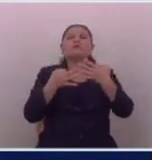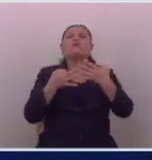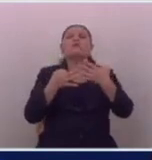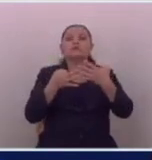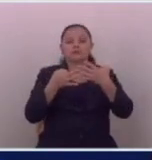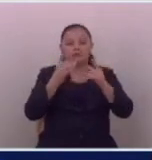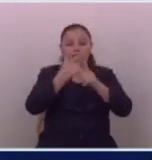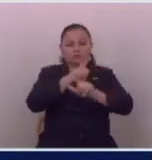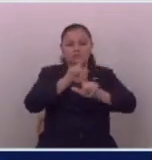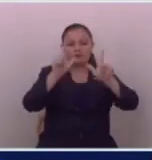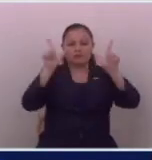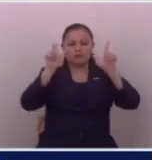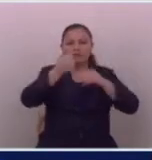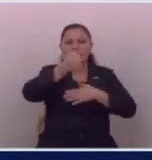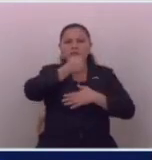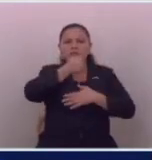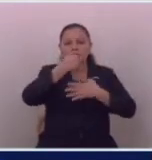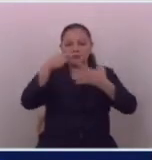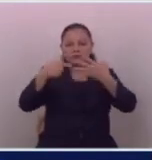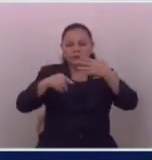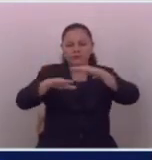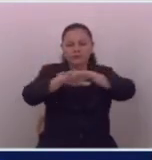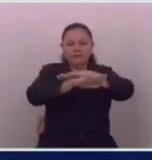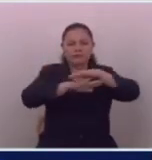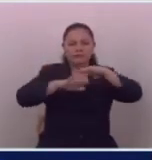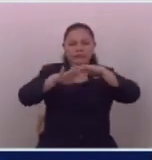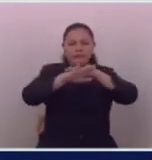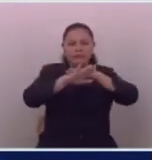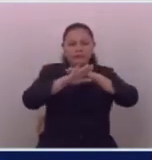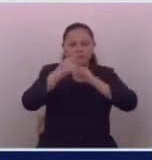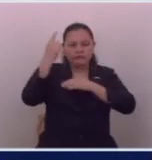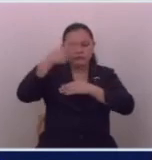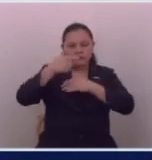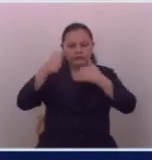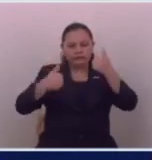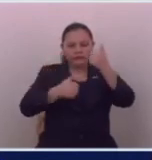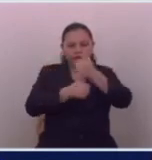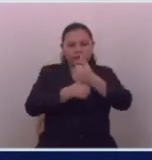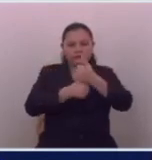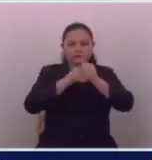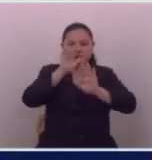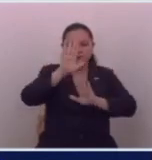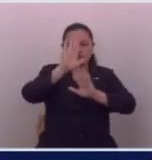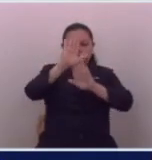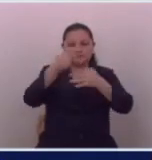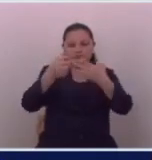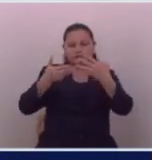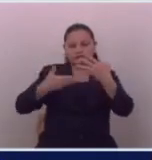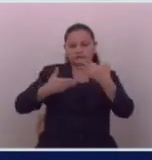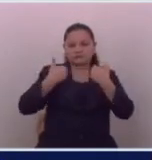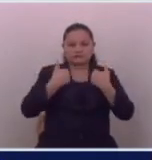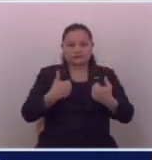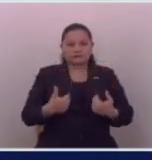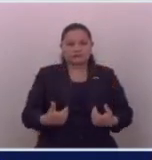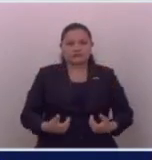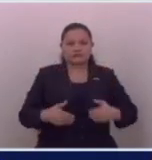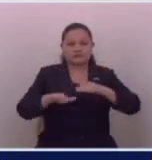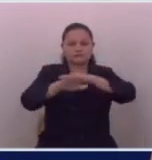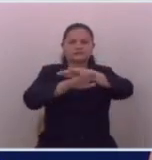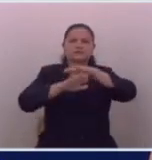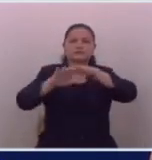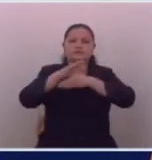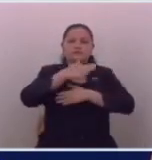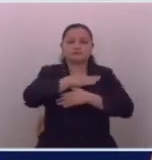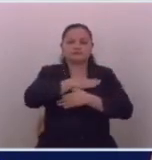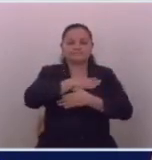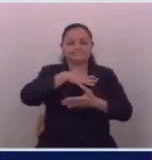con la libertad de prensa y los principios fundamentales que le rigen, en respeto a los derechos humanos más fundamentales